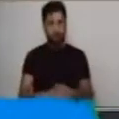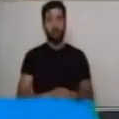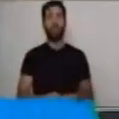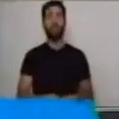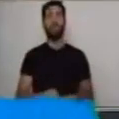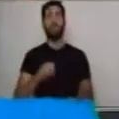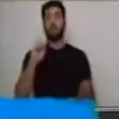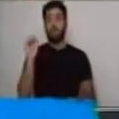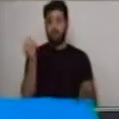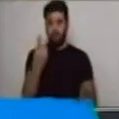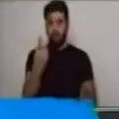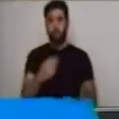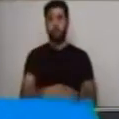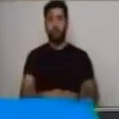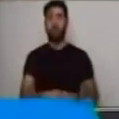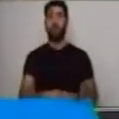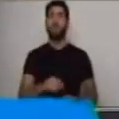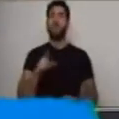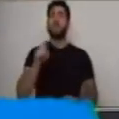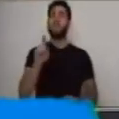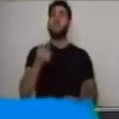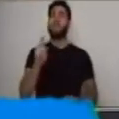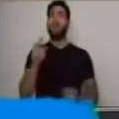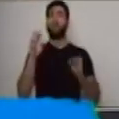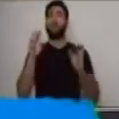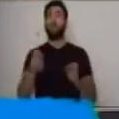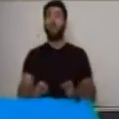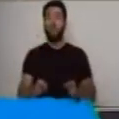¿Quiénes son los que intervienen?